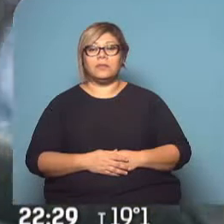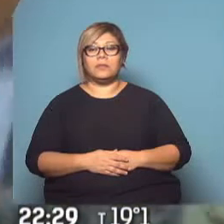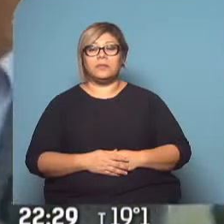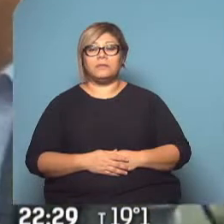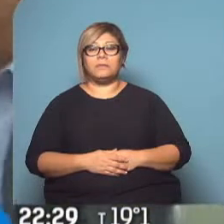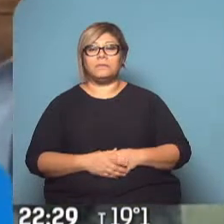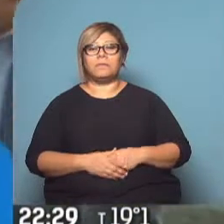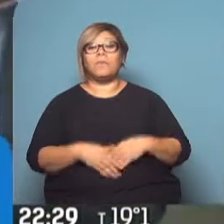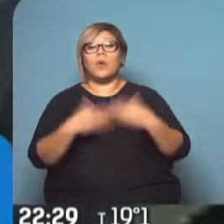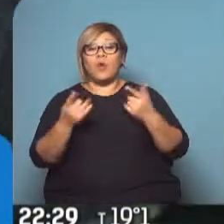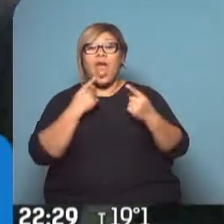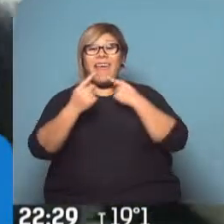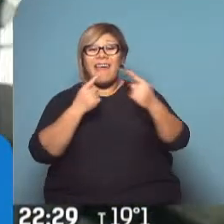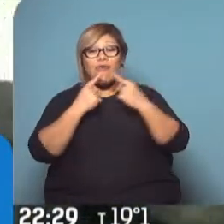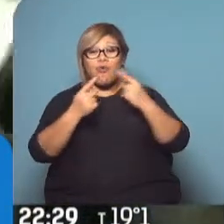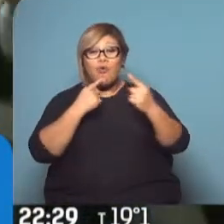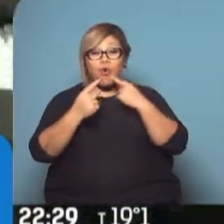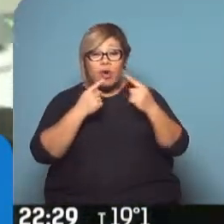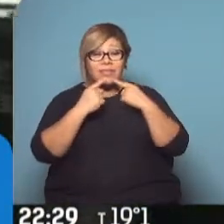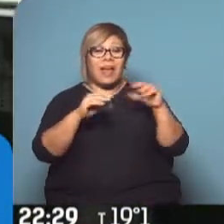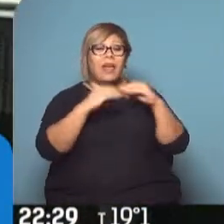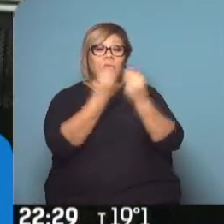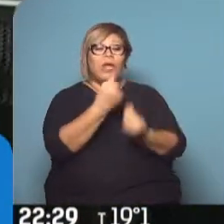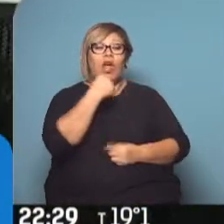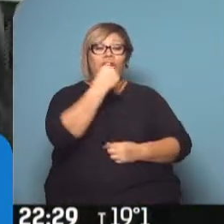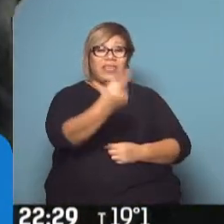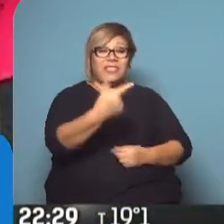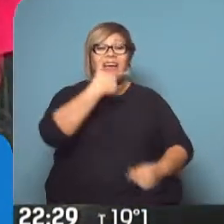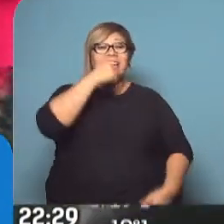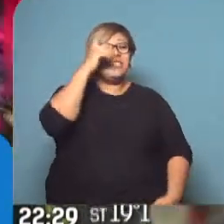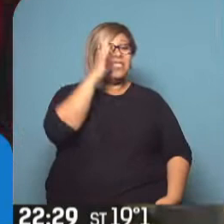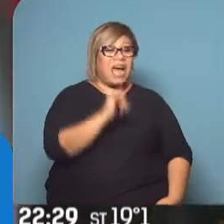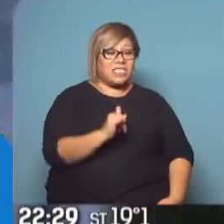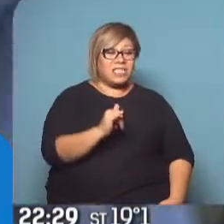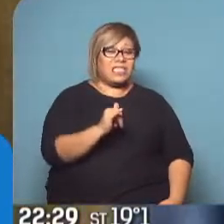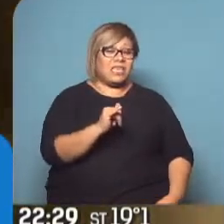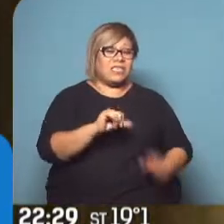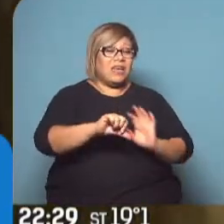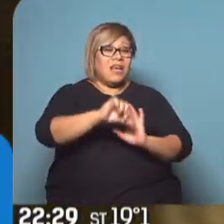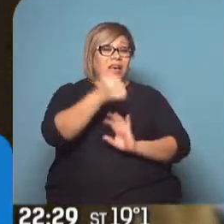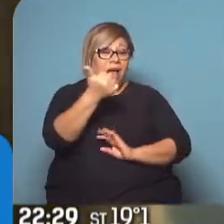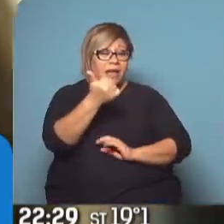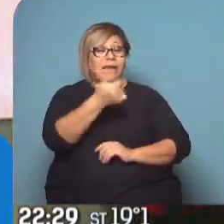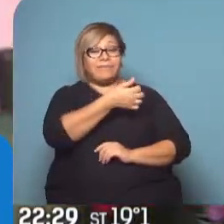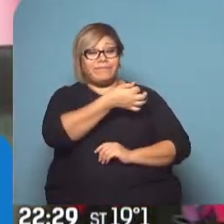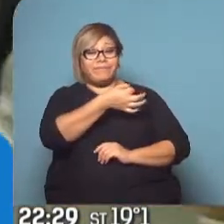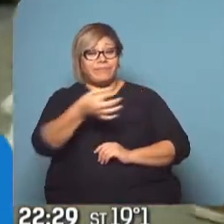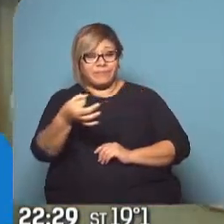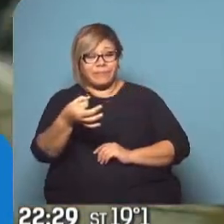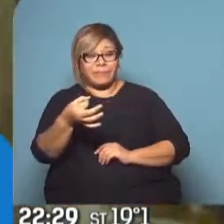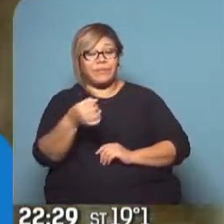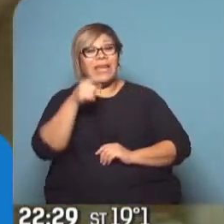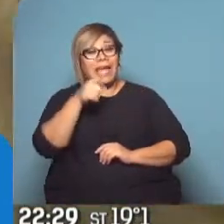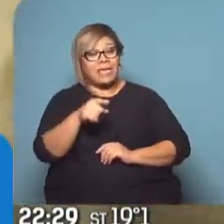Anticipada por las encuestas, la victoria del actual presidente del gobierno, Pedro Sánchez, en las recientes elecciones parlamentarias, abre un nuevo escenario